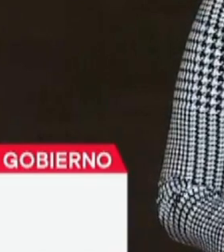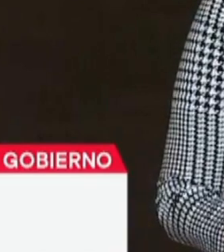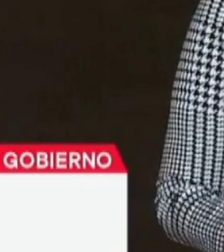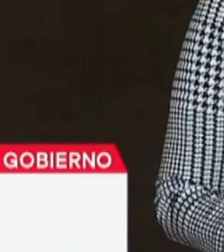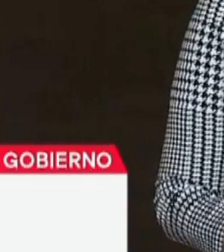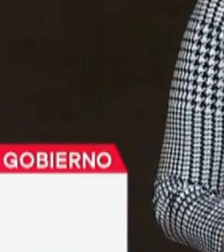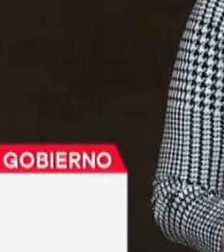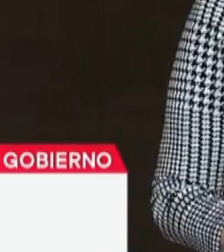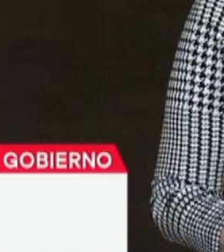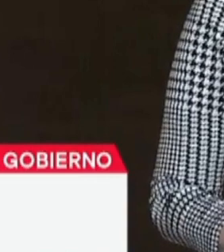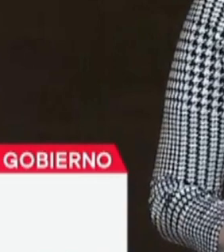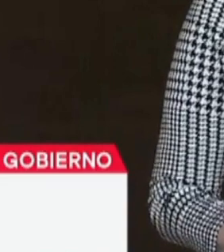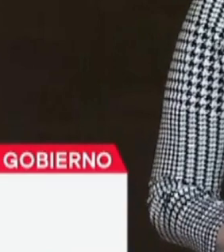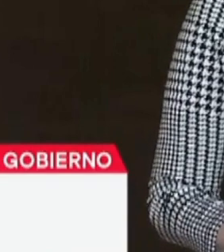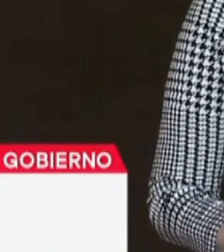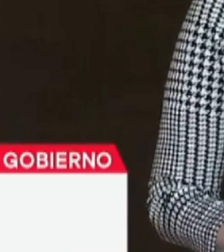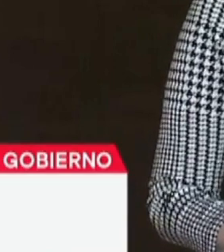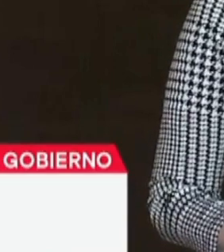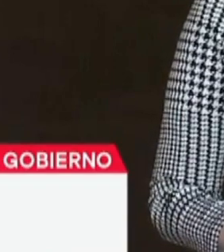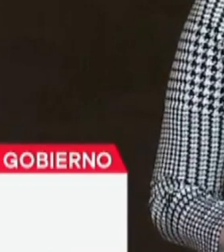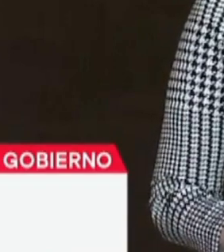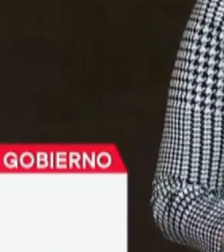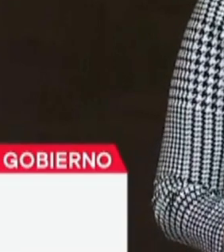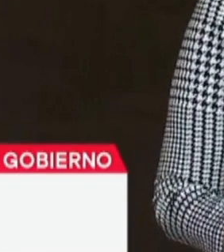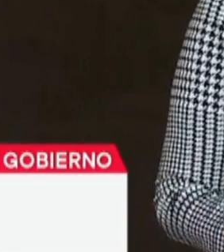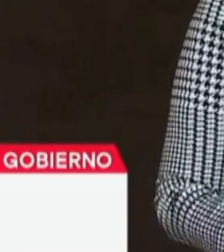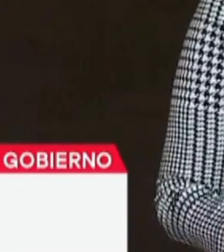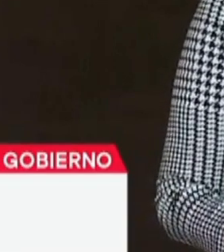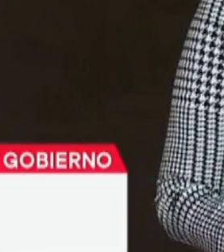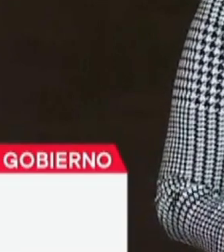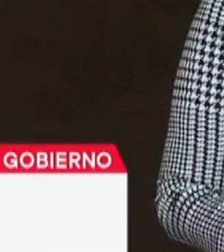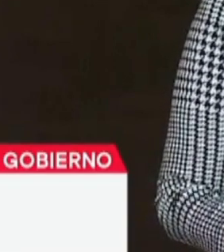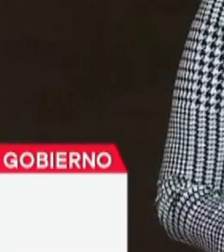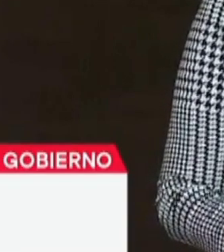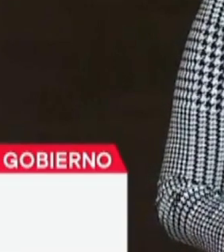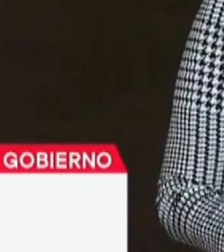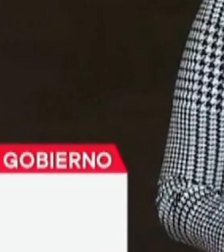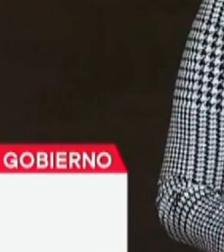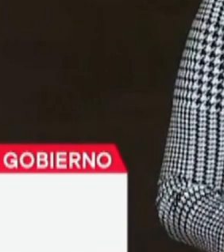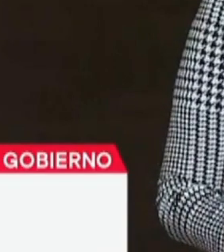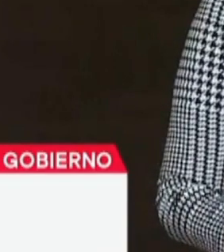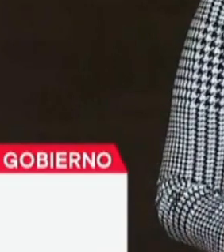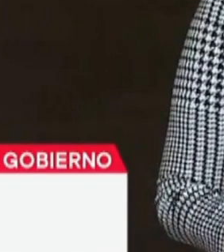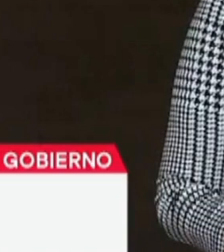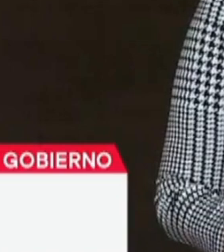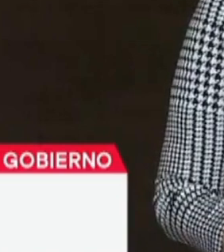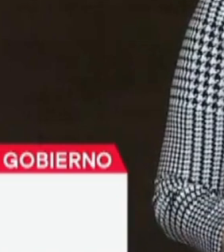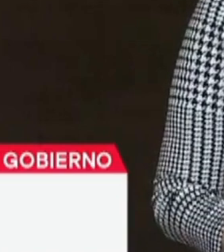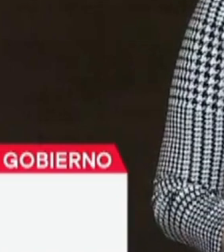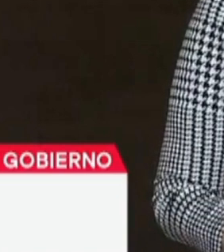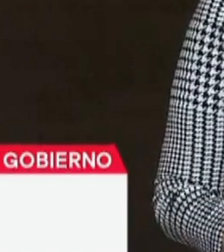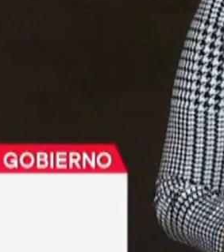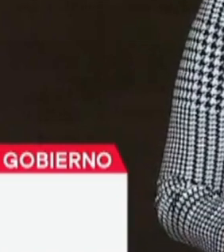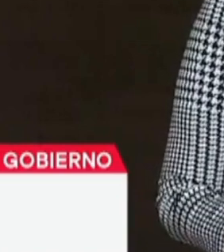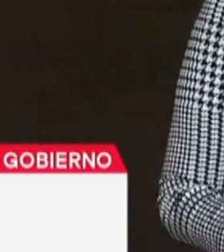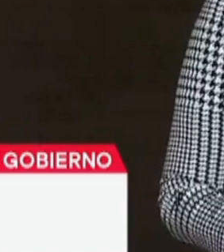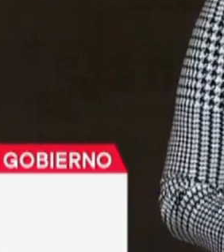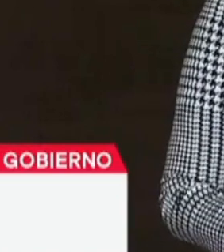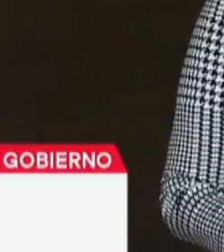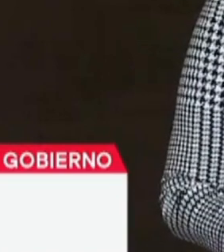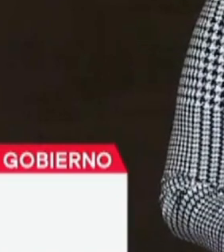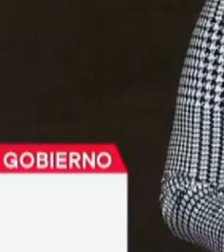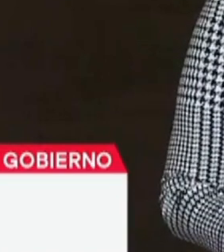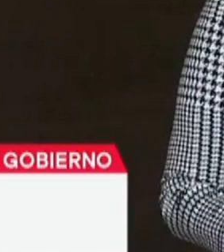investigación, no nos quiere entregar la presidencia pro-témpore de la Alianza del Pacífico. También queremos